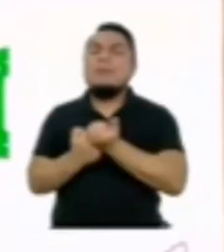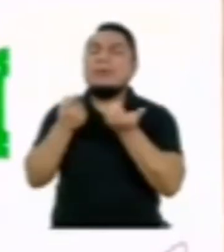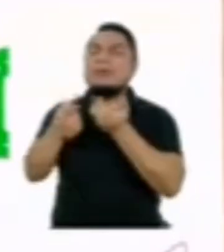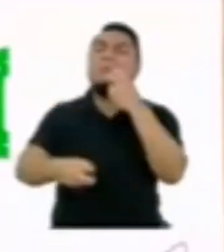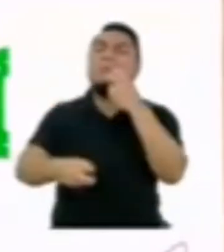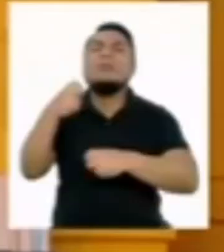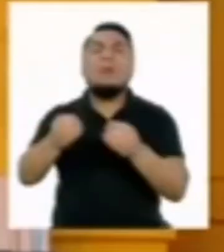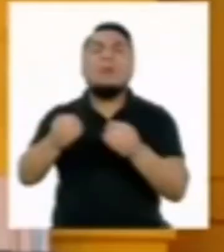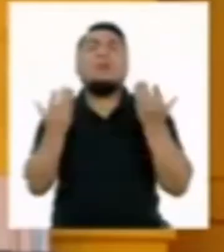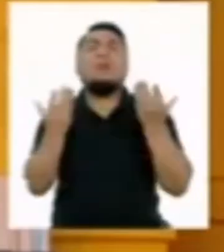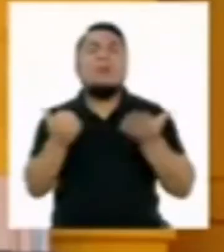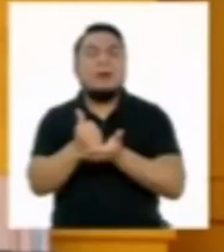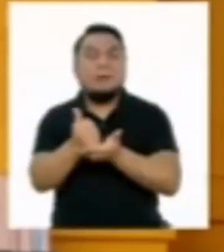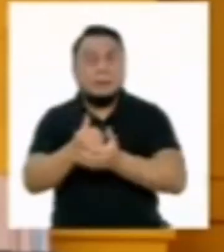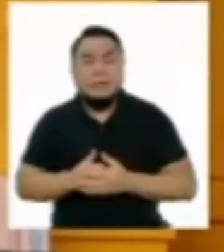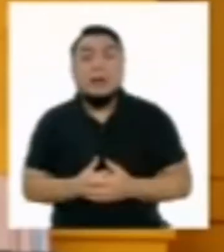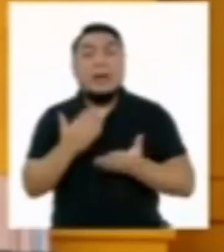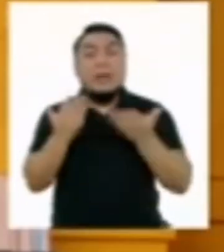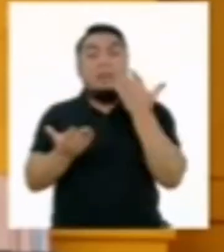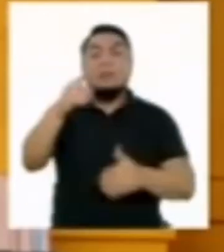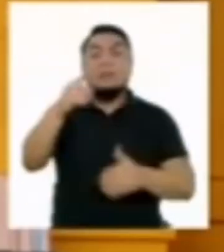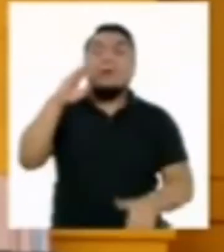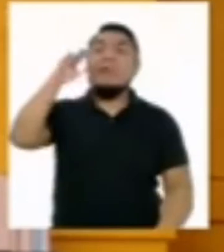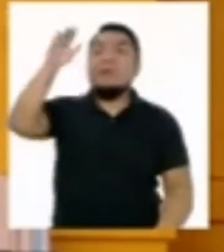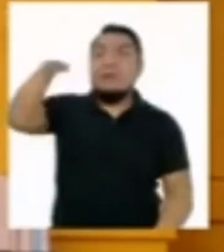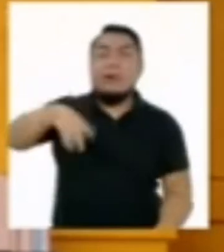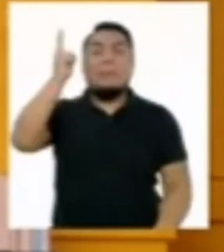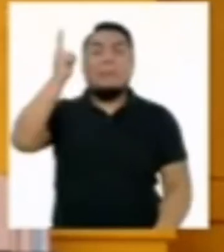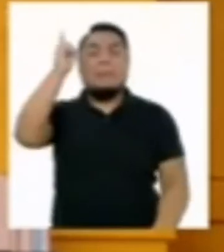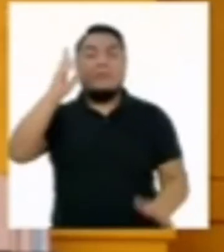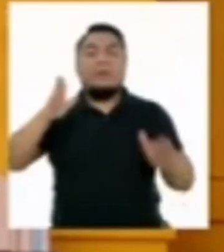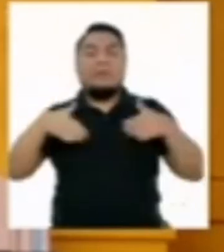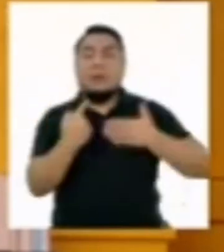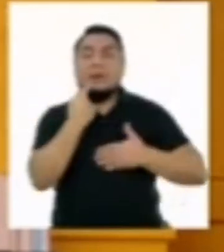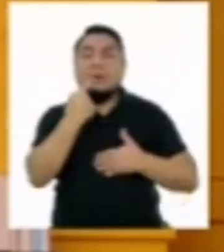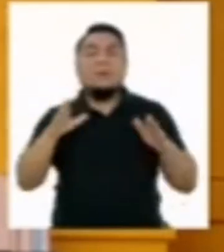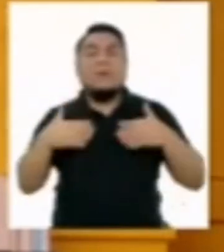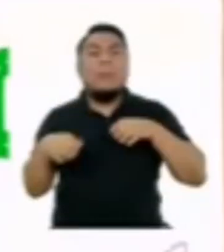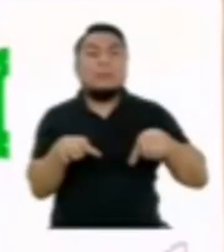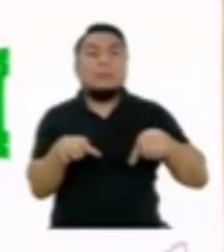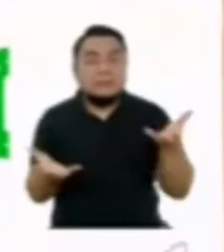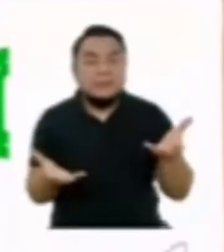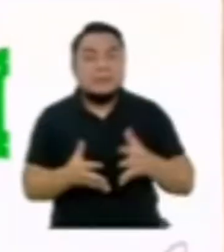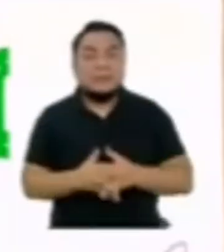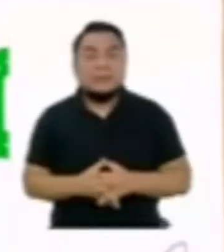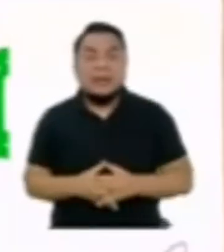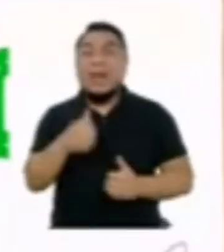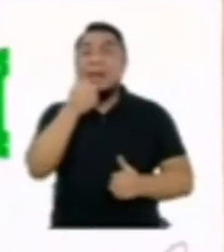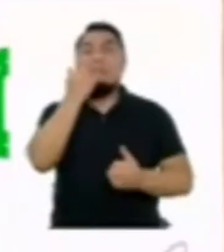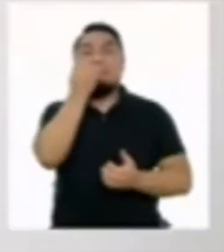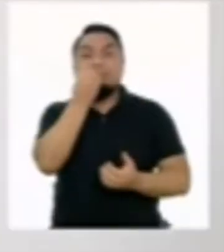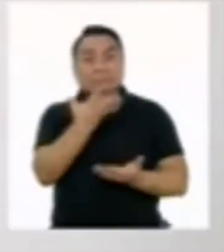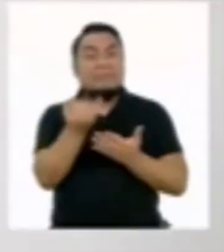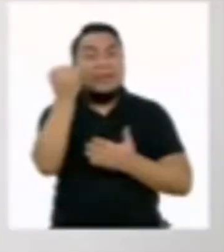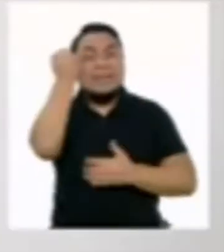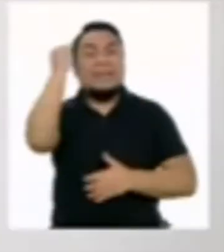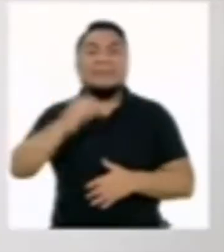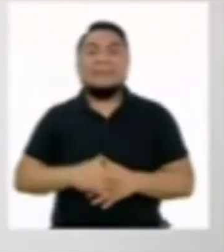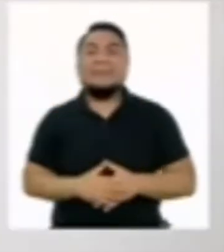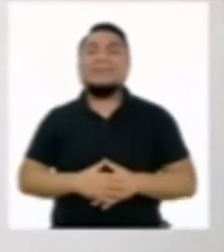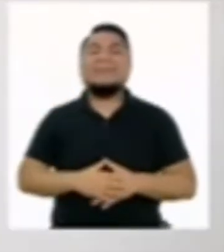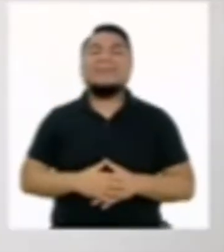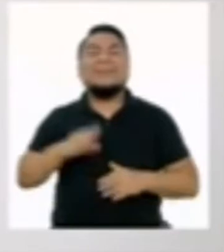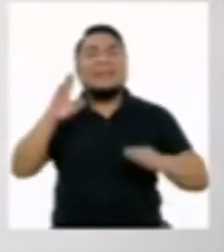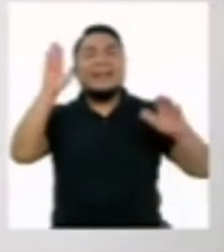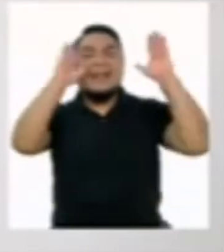este problema? Bueno, quizás si llamas a la profesora, nos puede orientar sobre lo que podemos hacer. ¡Buena idea! Hola,